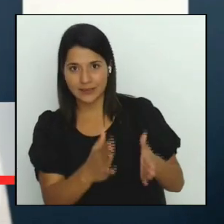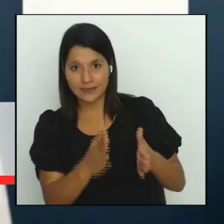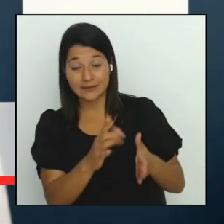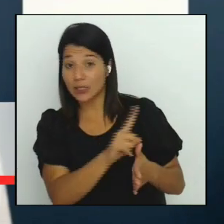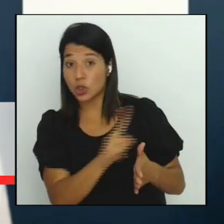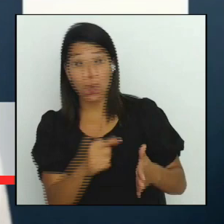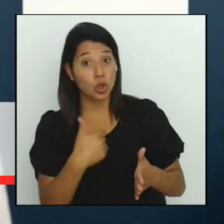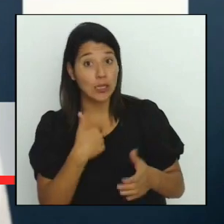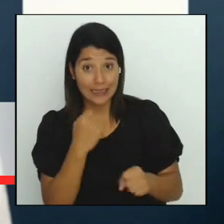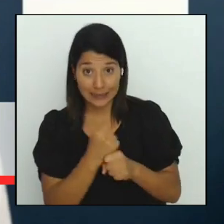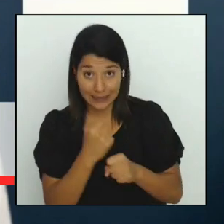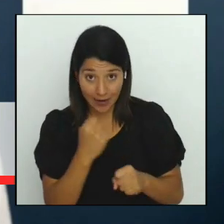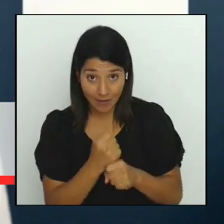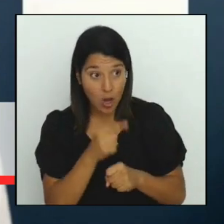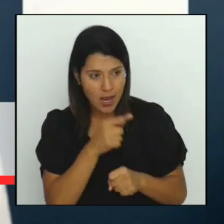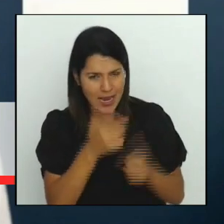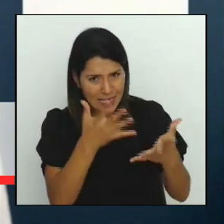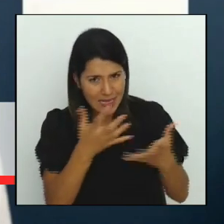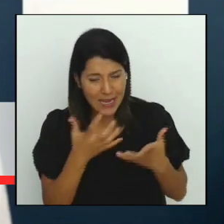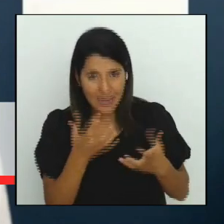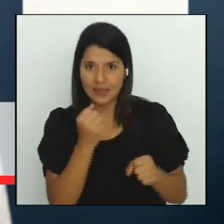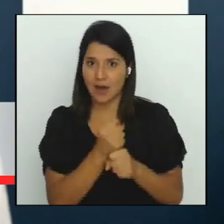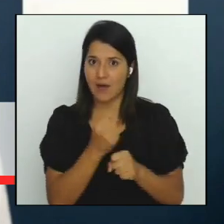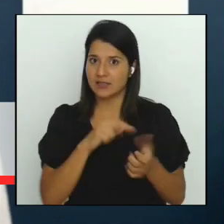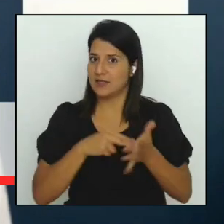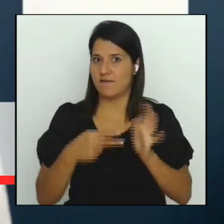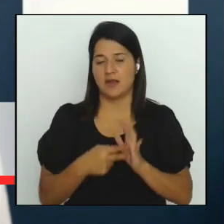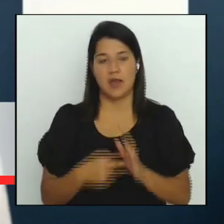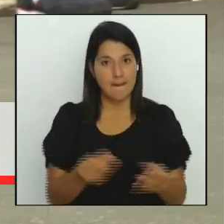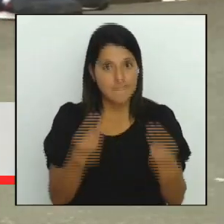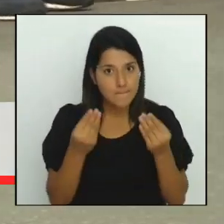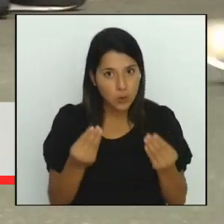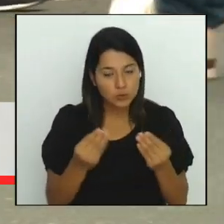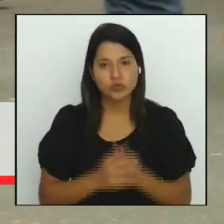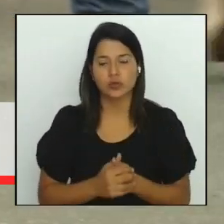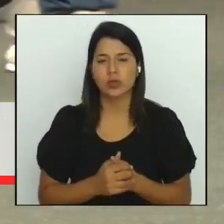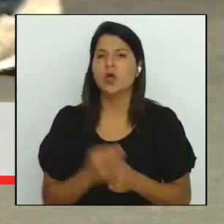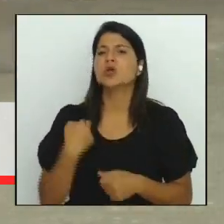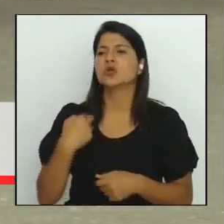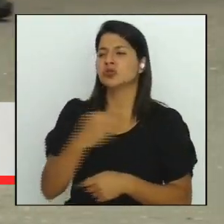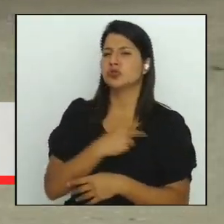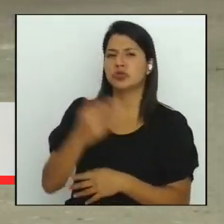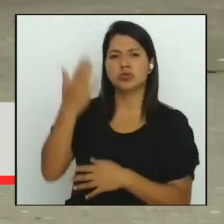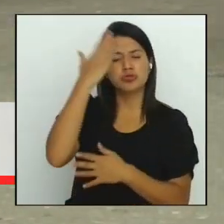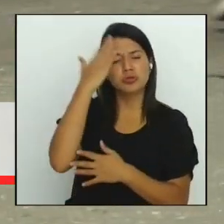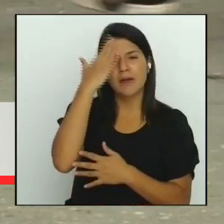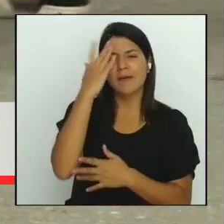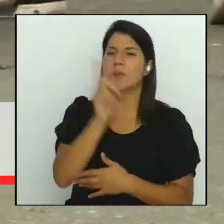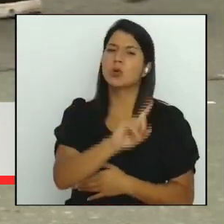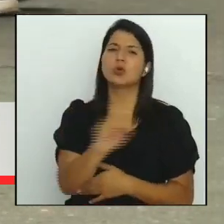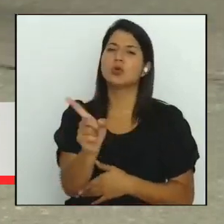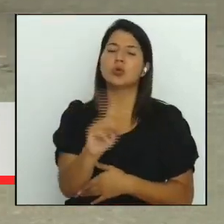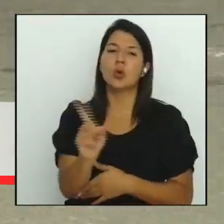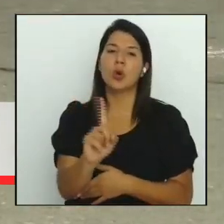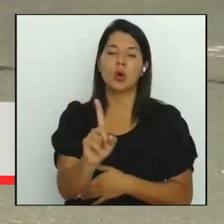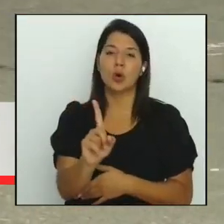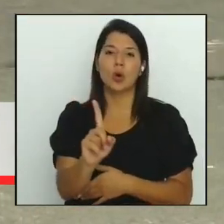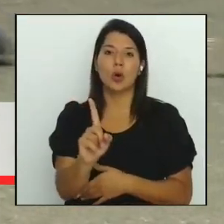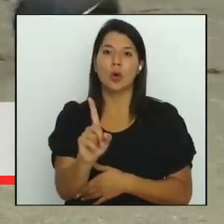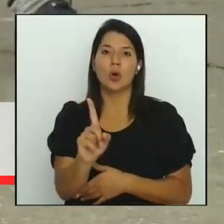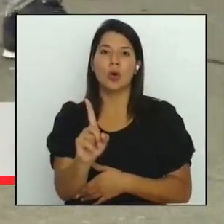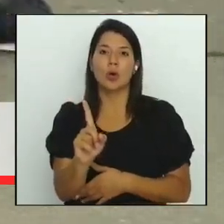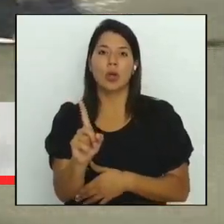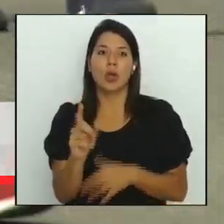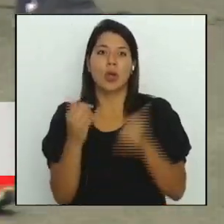demasiado, sabemos que no es que estamos viviendo en auja,